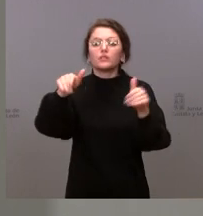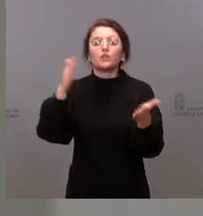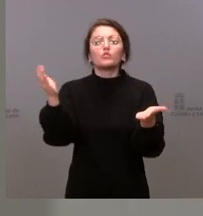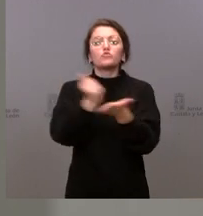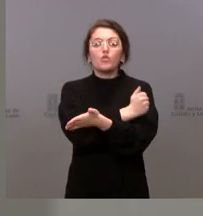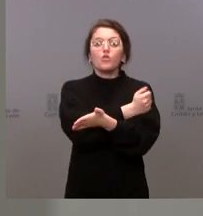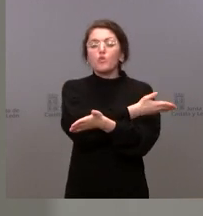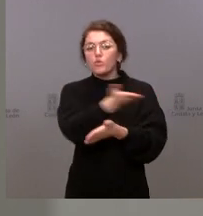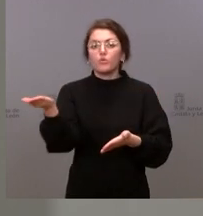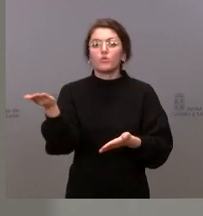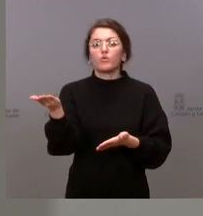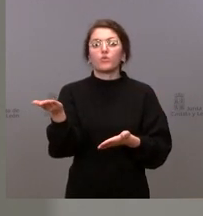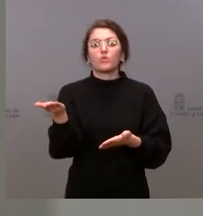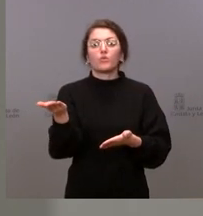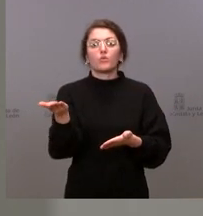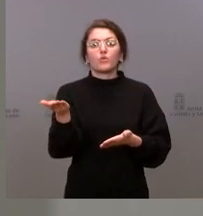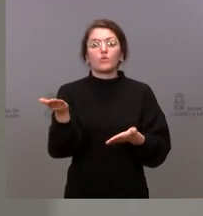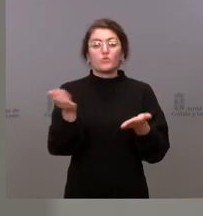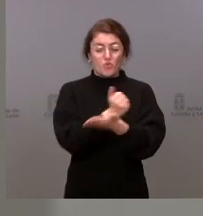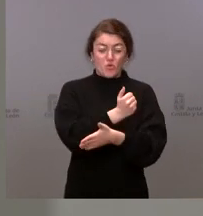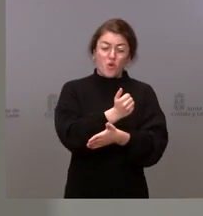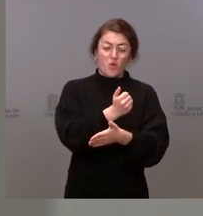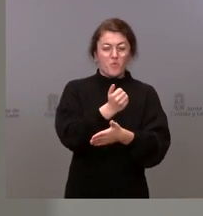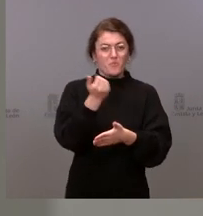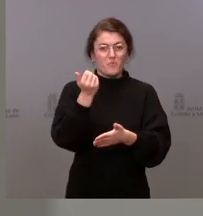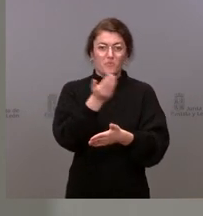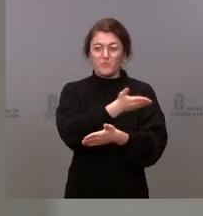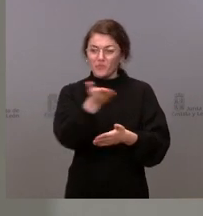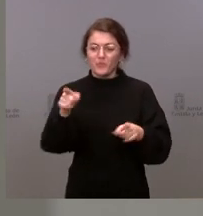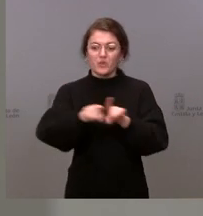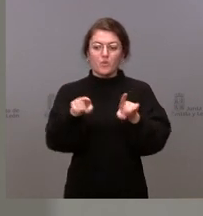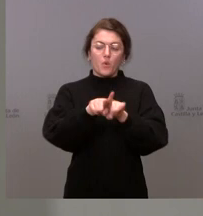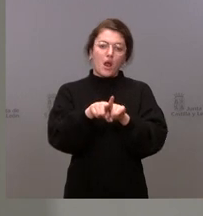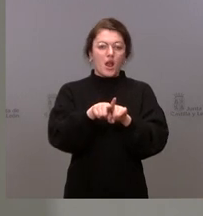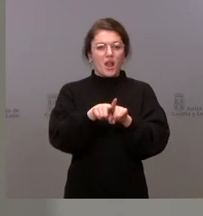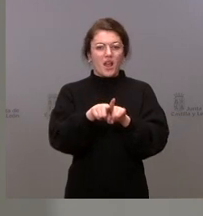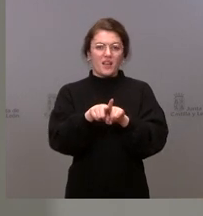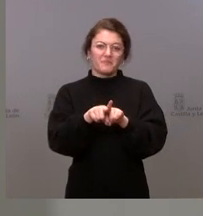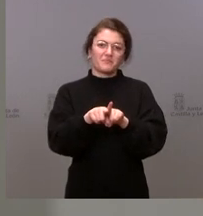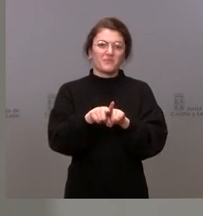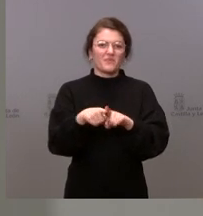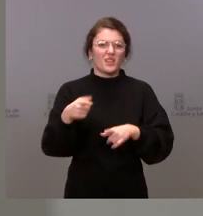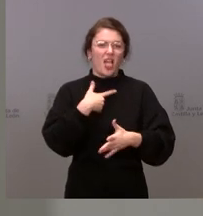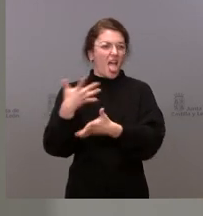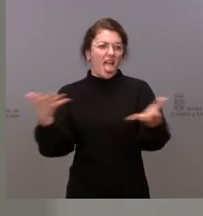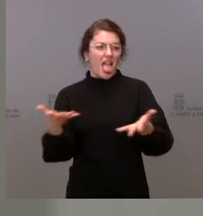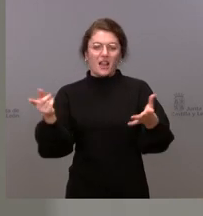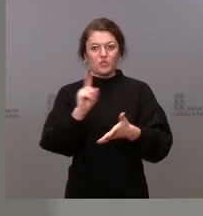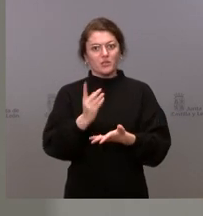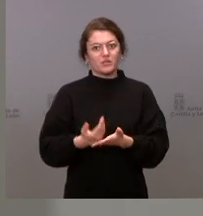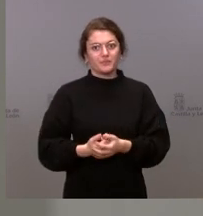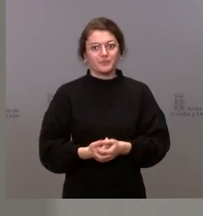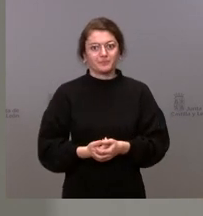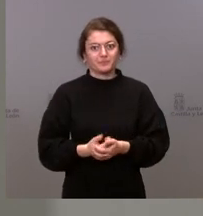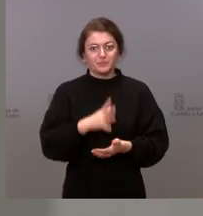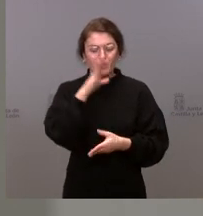actores de la negociación a evitar el maximalismo. Yo creo que tenemos que